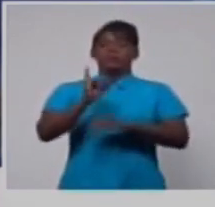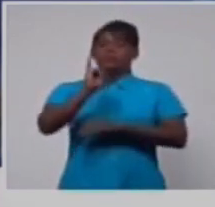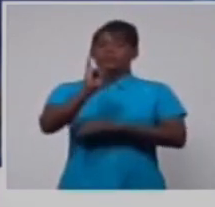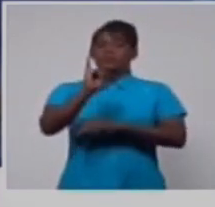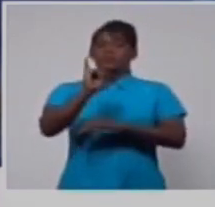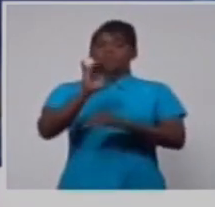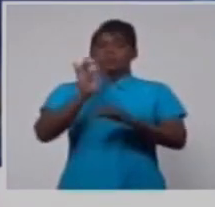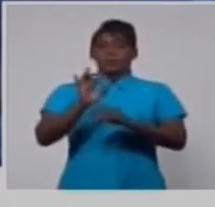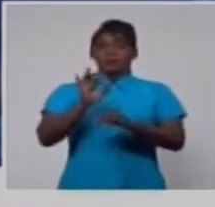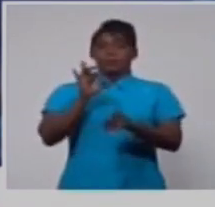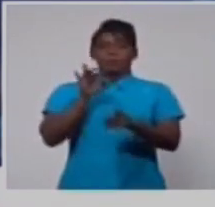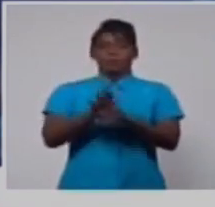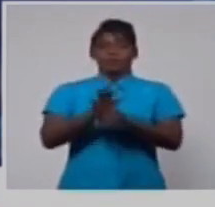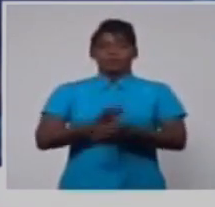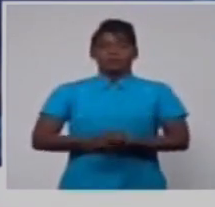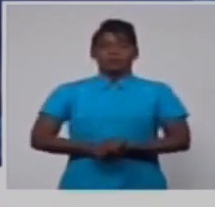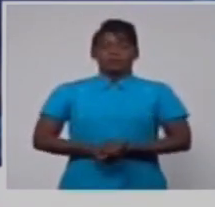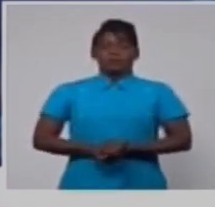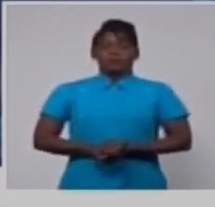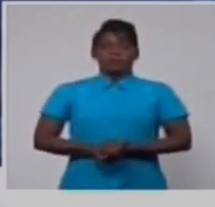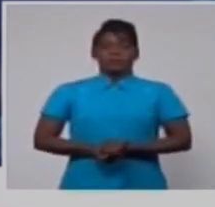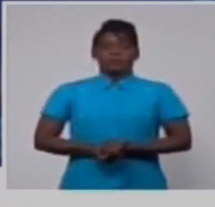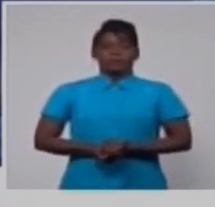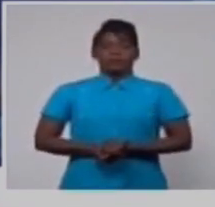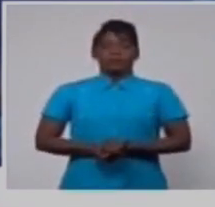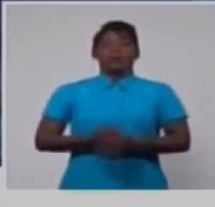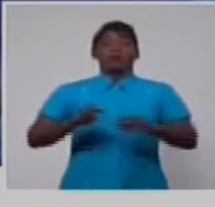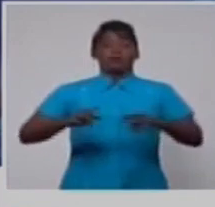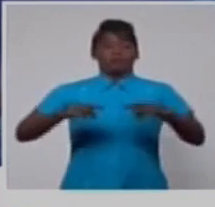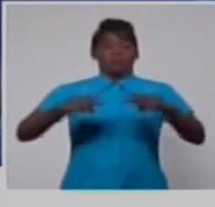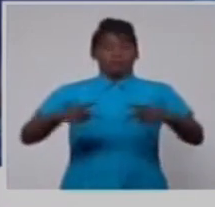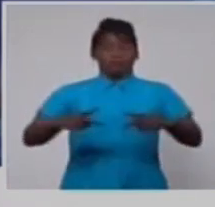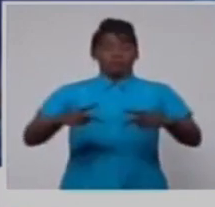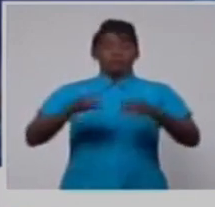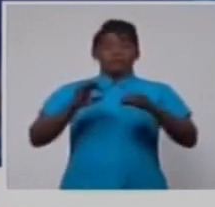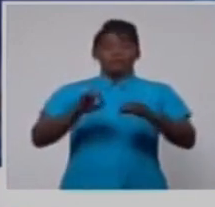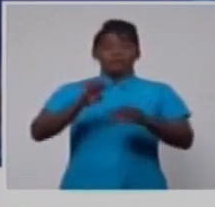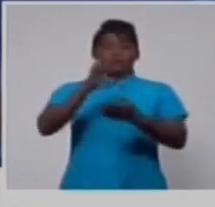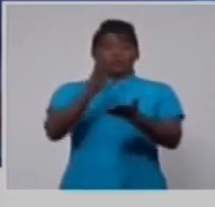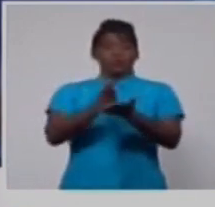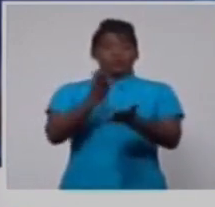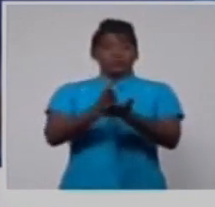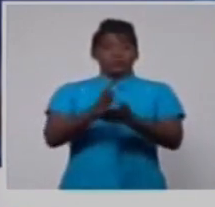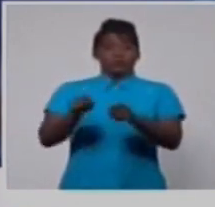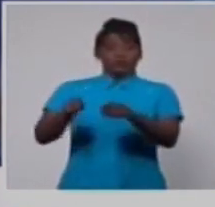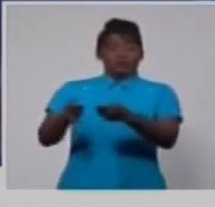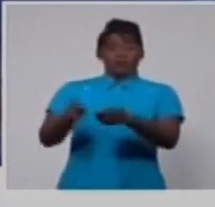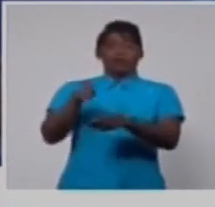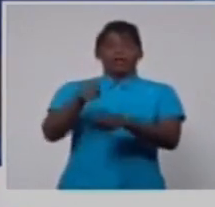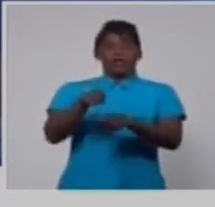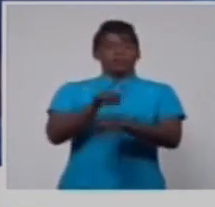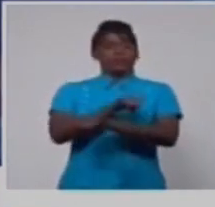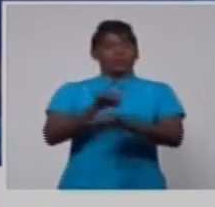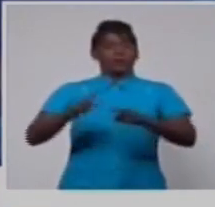pm. El canal educativo retransmitirá esta mesa redonda al final de su programación del día.